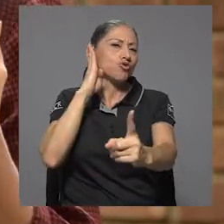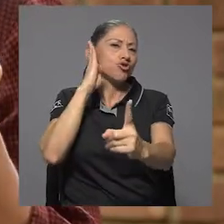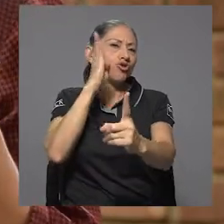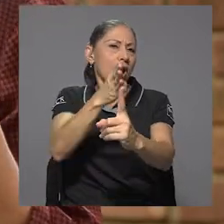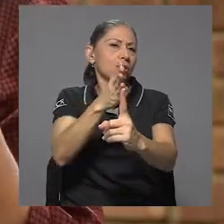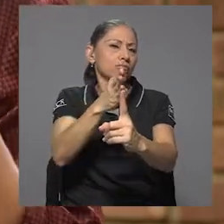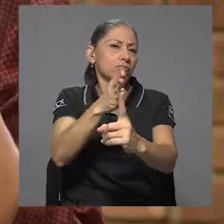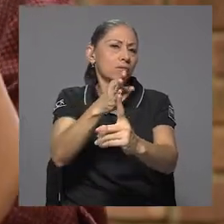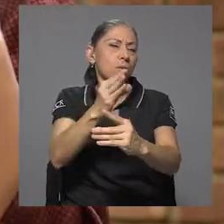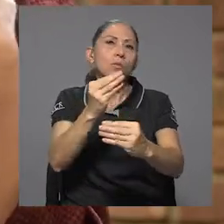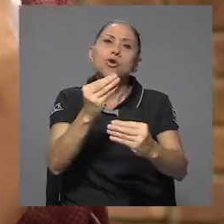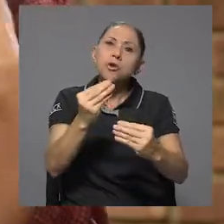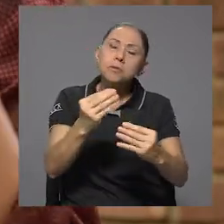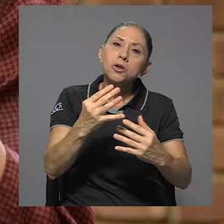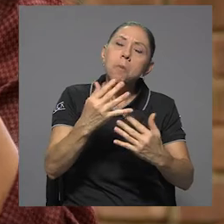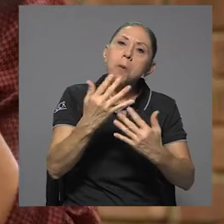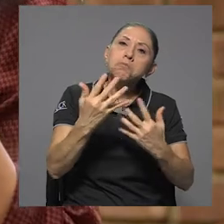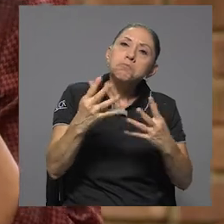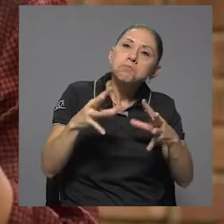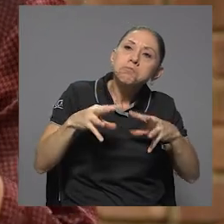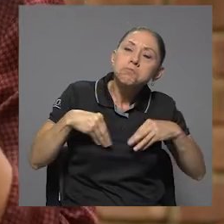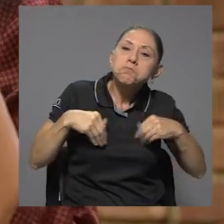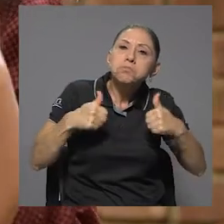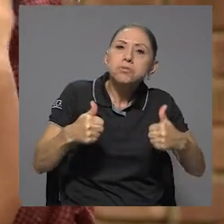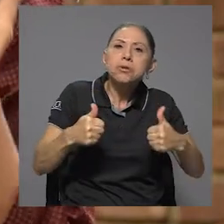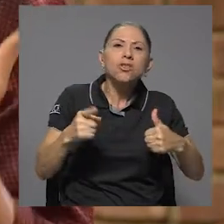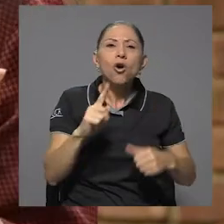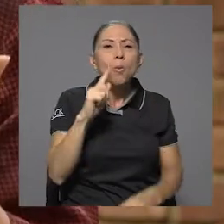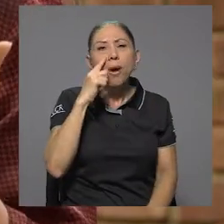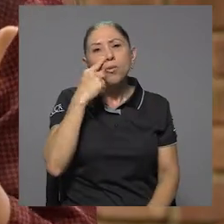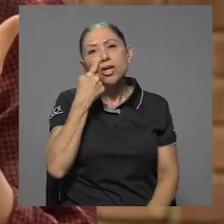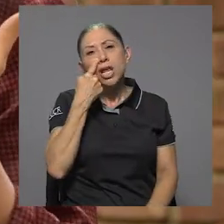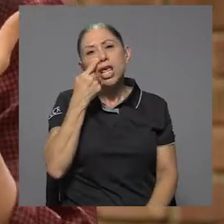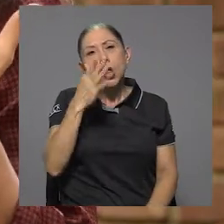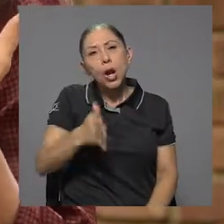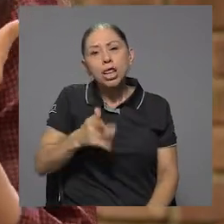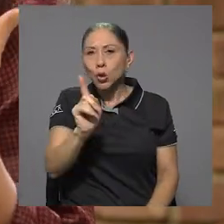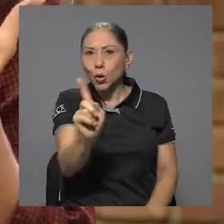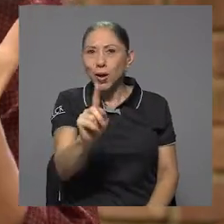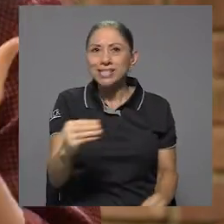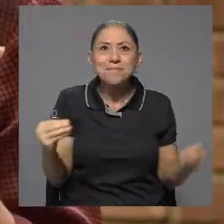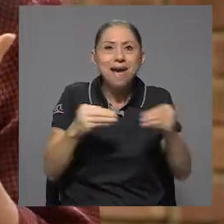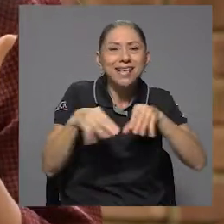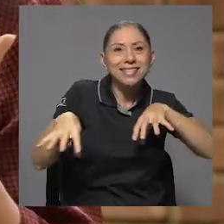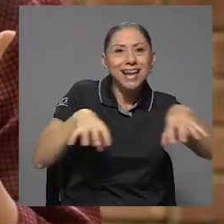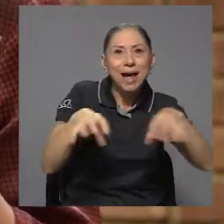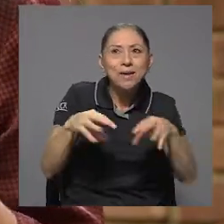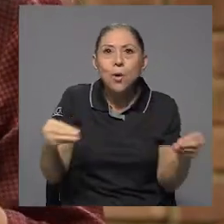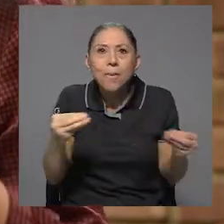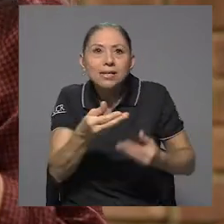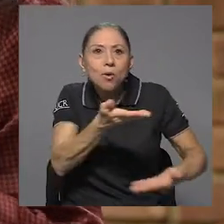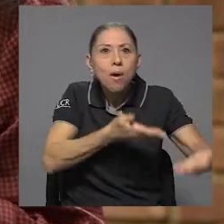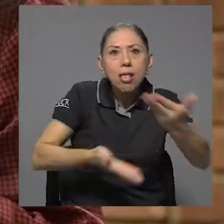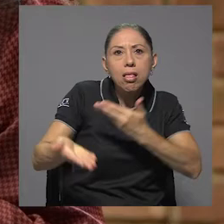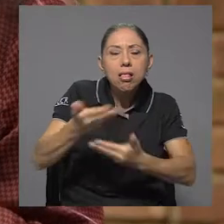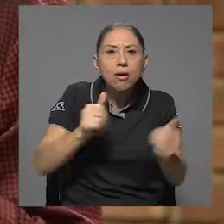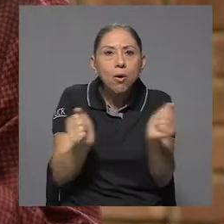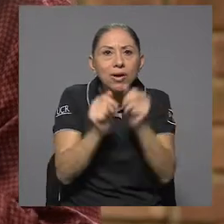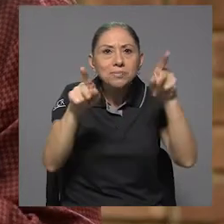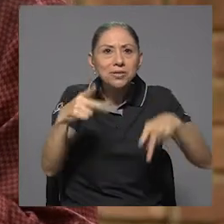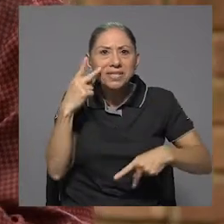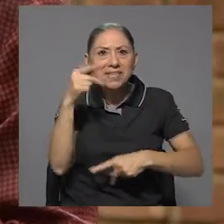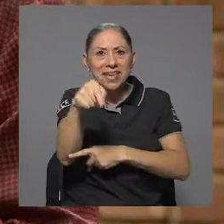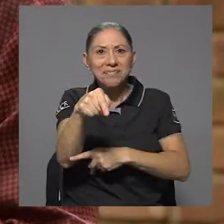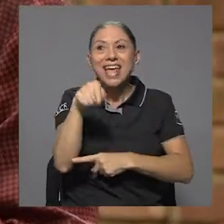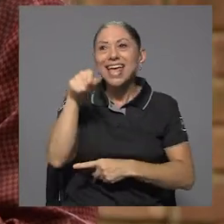ameno, ¿verdad? Nada que sea así como muy aburrido, muy lento, sino que es algo más dinámico, incluso como más interactivo con el público. Entonces, por ejemplo, esa sección la